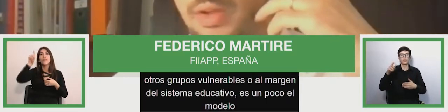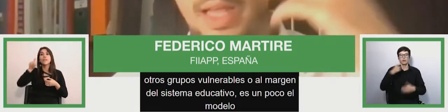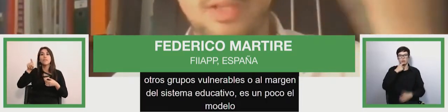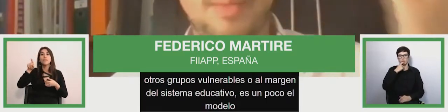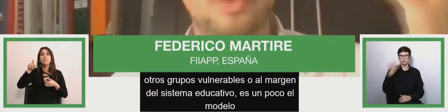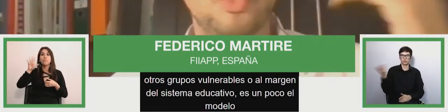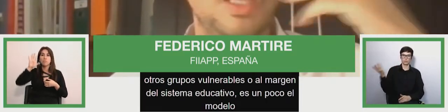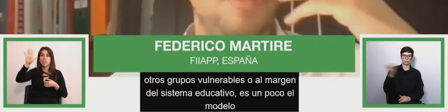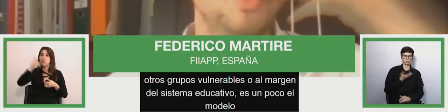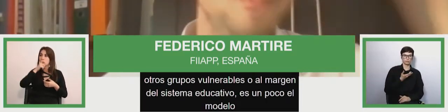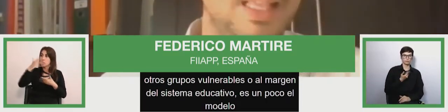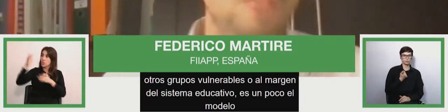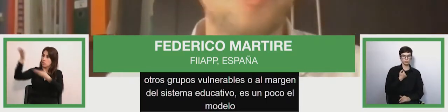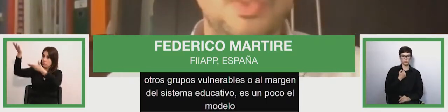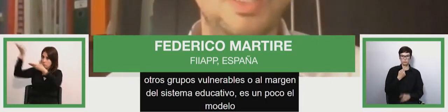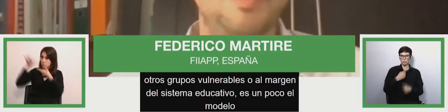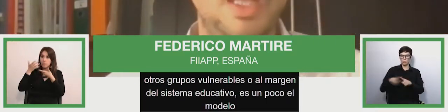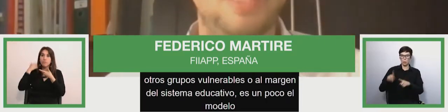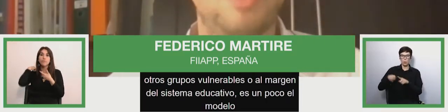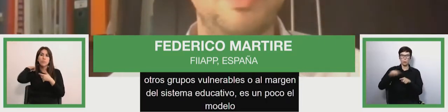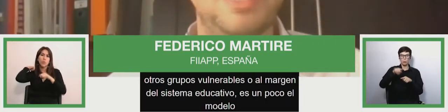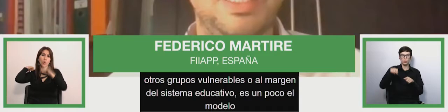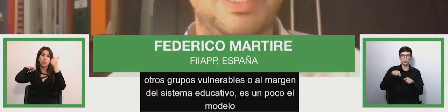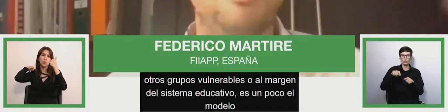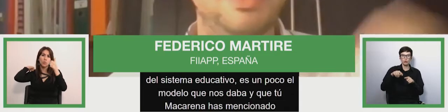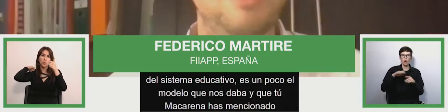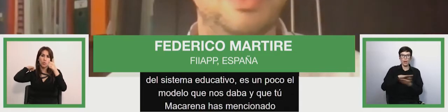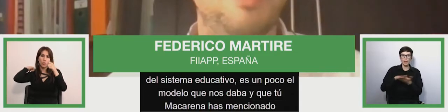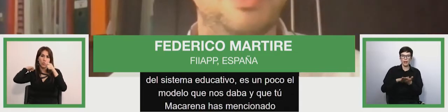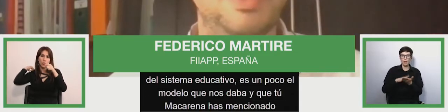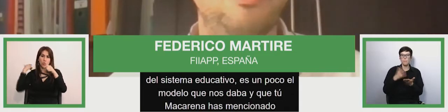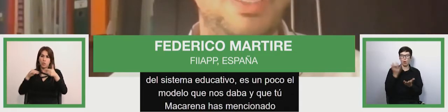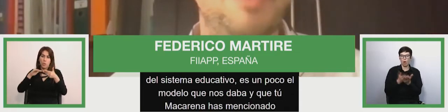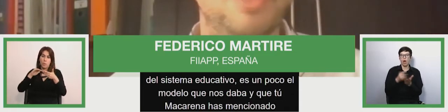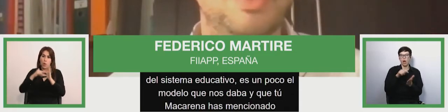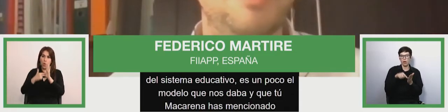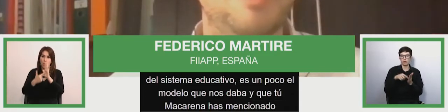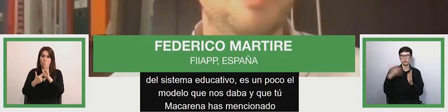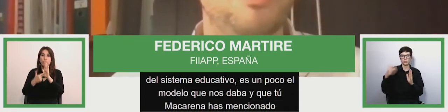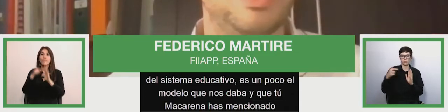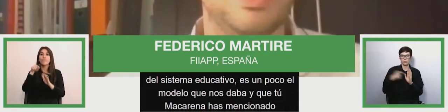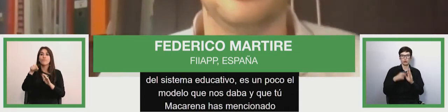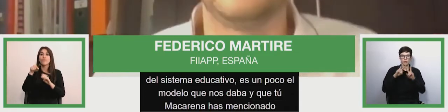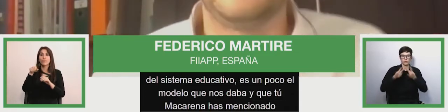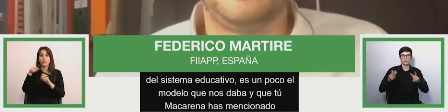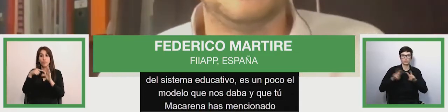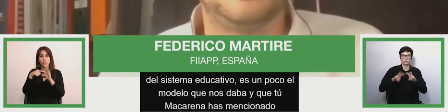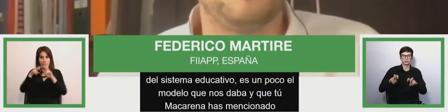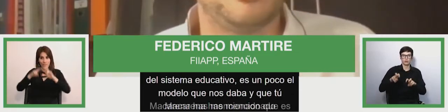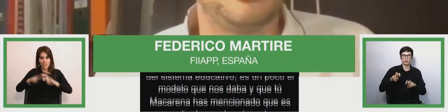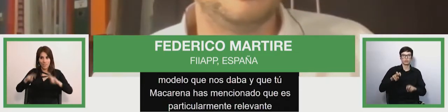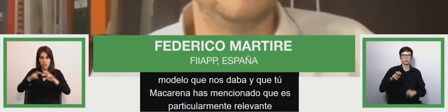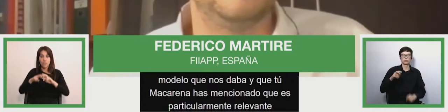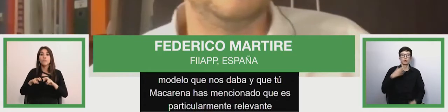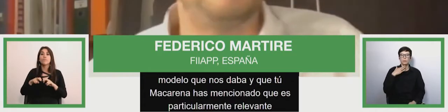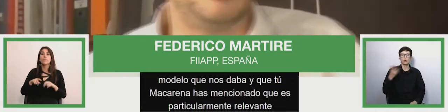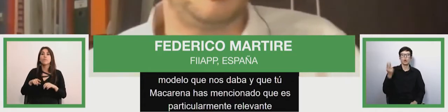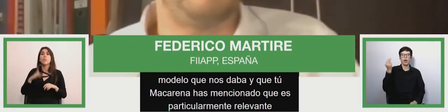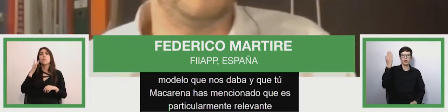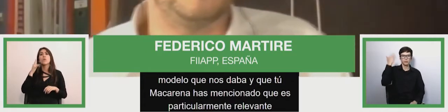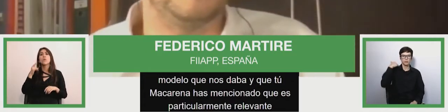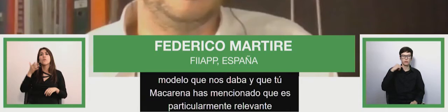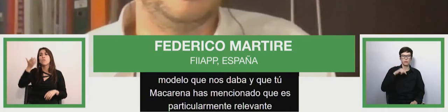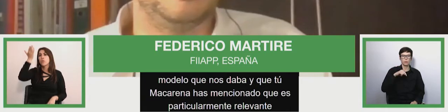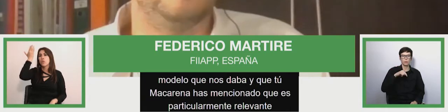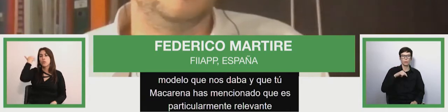mencionado. Y también otros ejemplos. El de New Brunswick es particularmente relevante. Efectivamente fue alabado también por la antigua Special